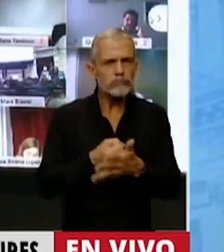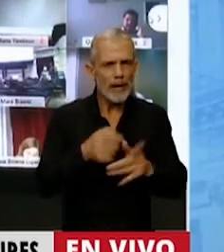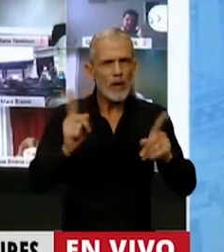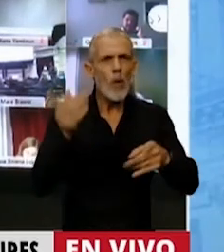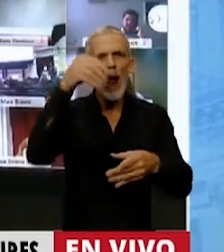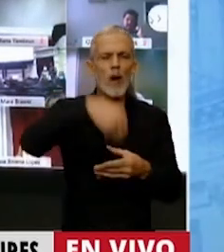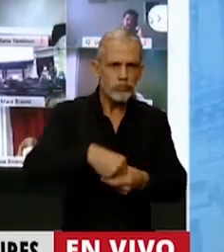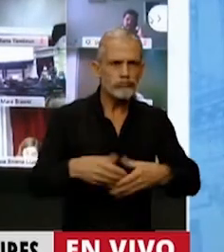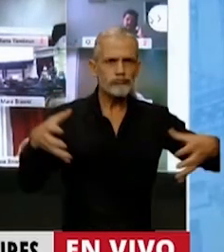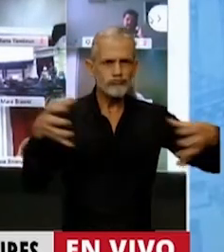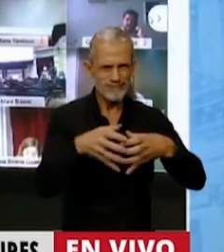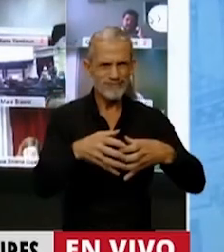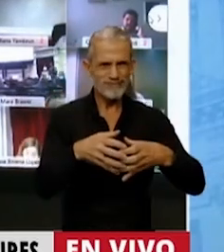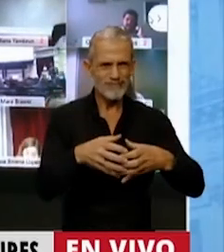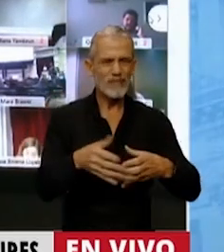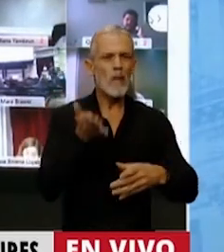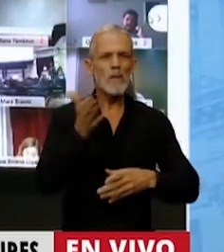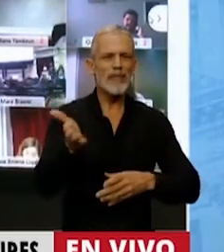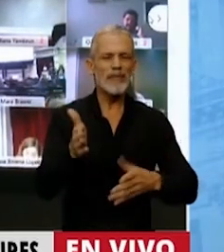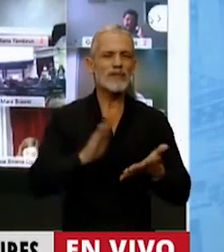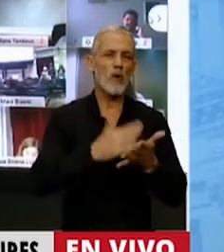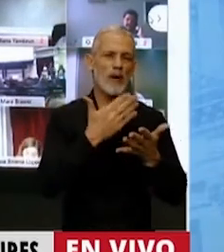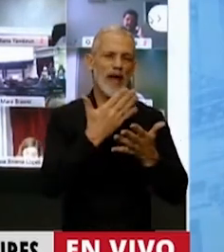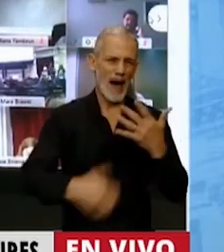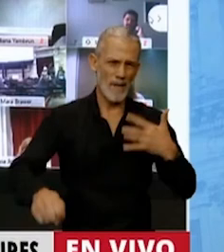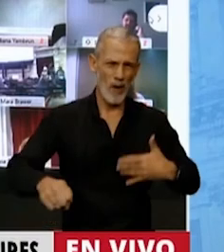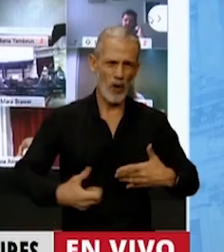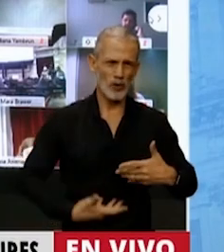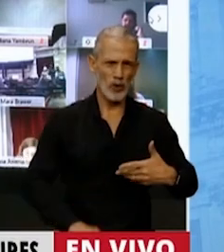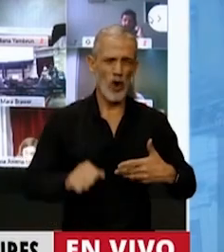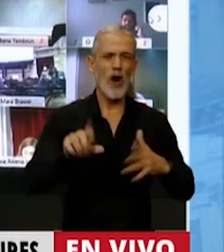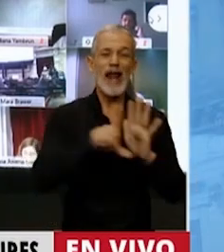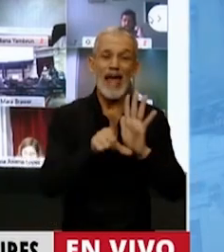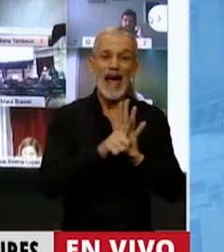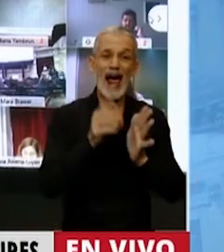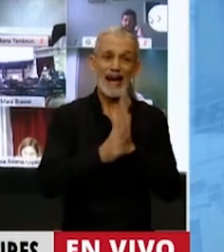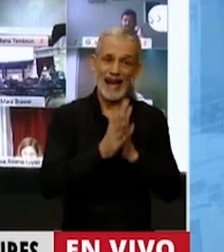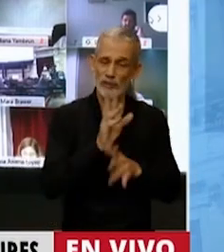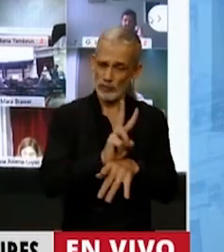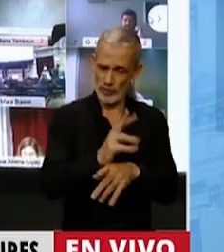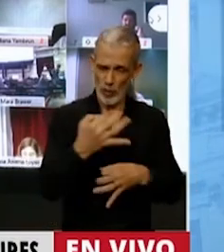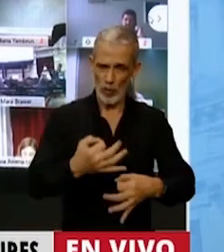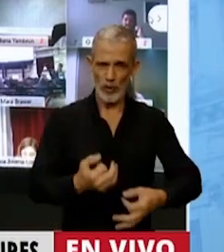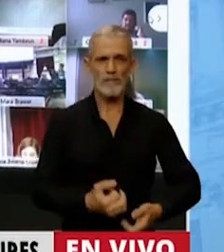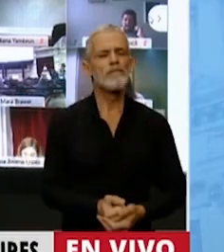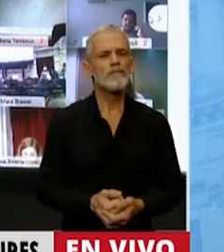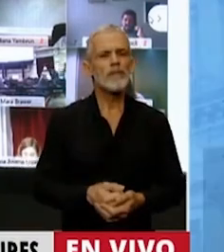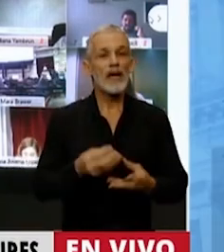siendo parte de esa orla verde que reclama aborto legal ya. Cierro diciendo,